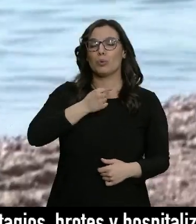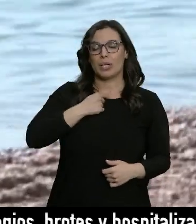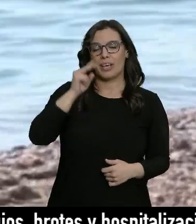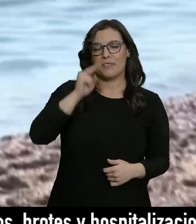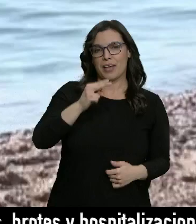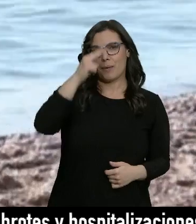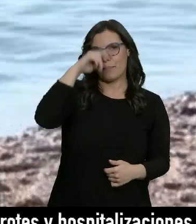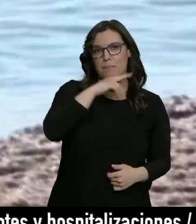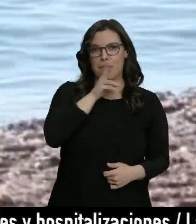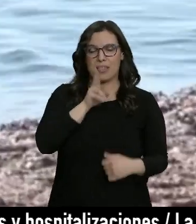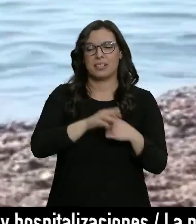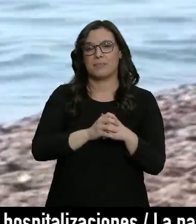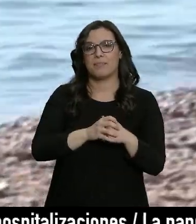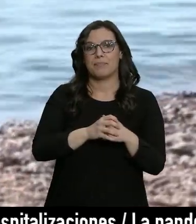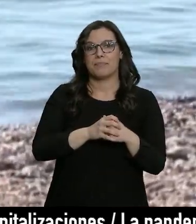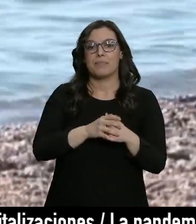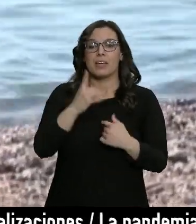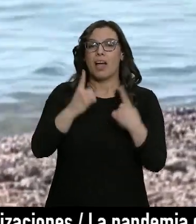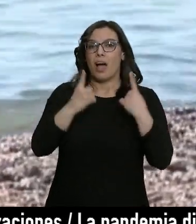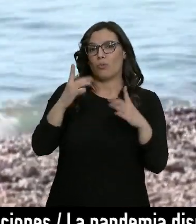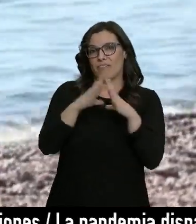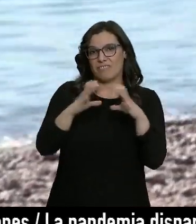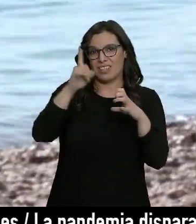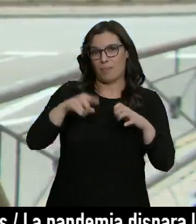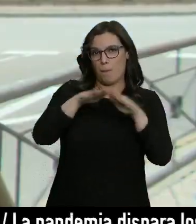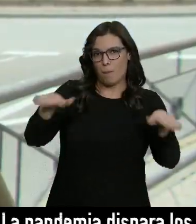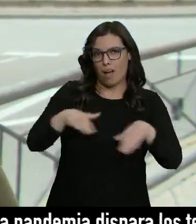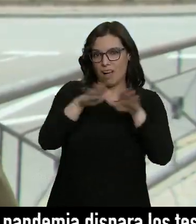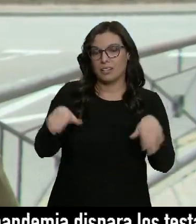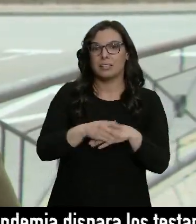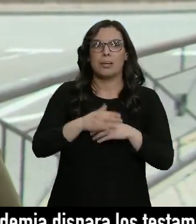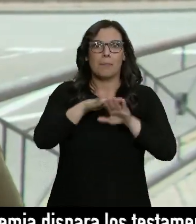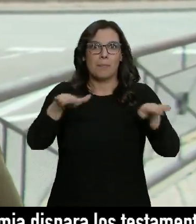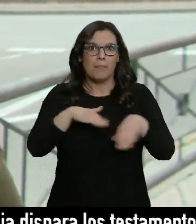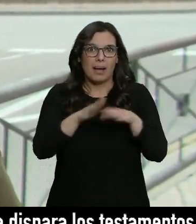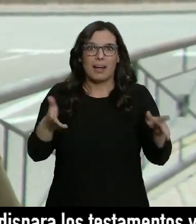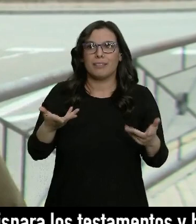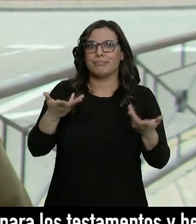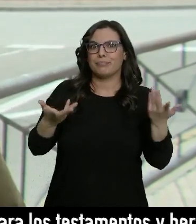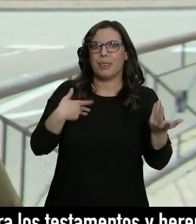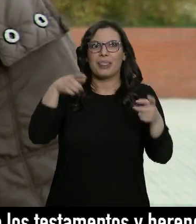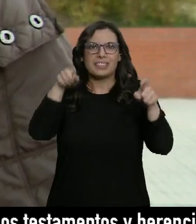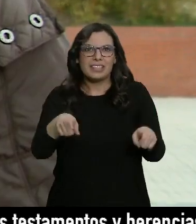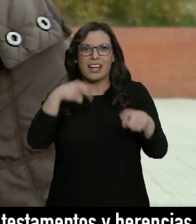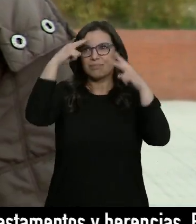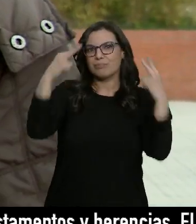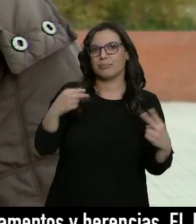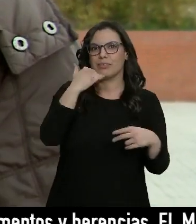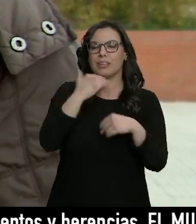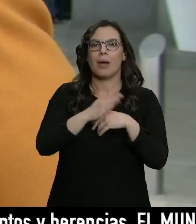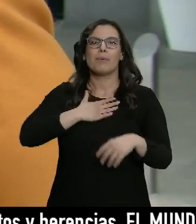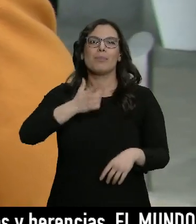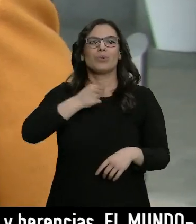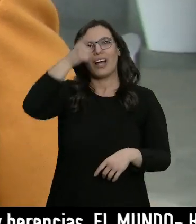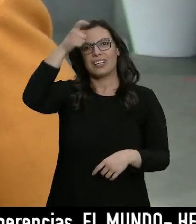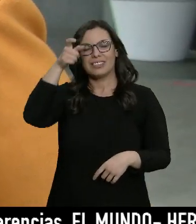ver a mis padres. Entre los anhelos, planes tan apetecibles como ir a la costa. A la playa, aunque no pueda estar en la playa y descansar, desconectar. Me gustaría marcharme a una